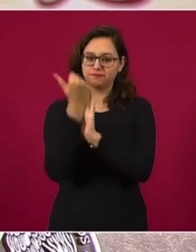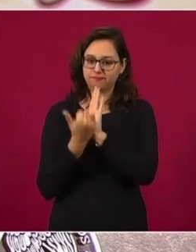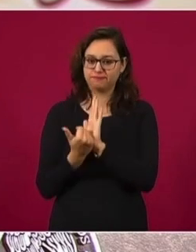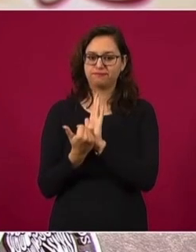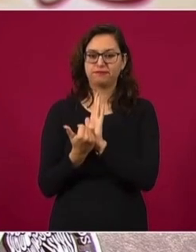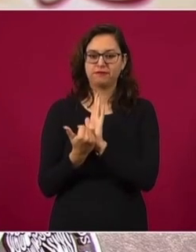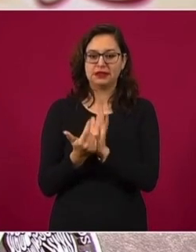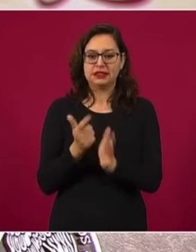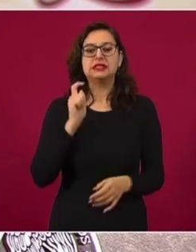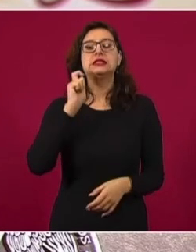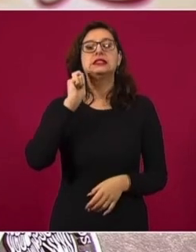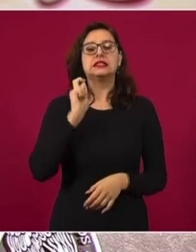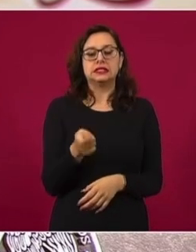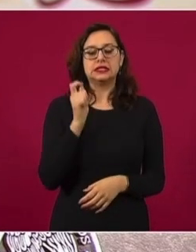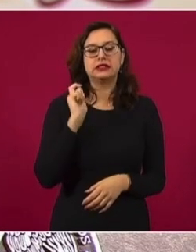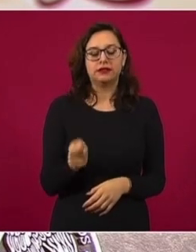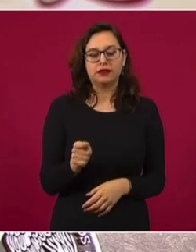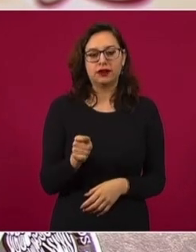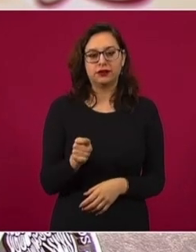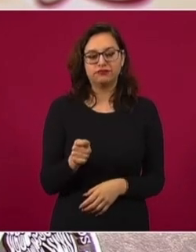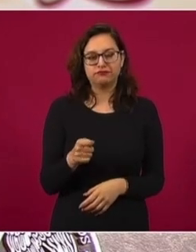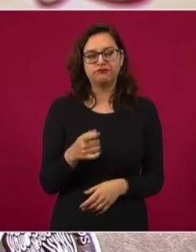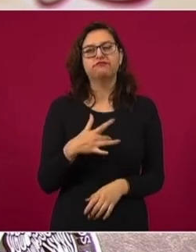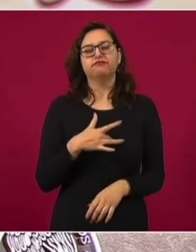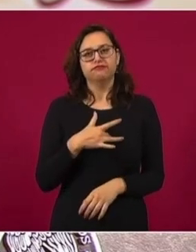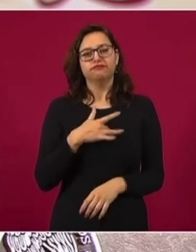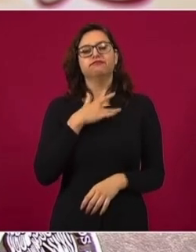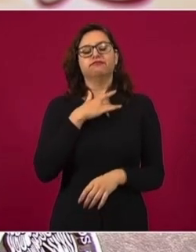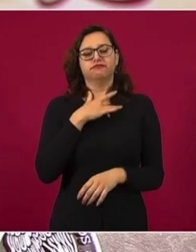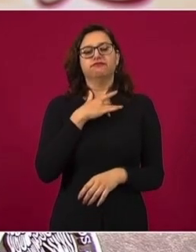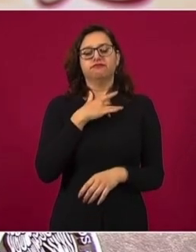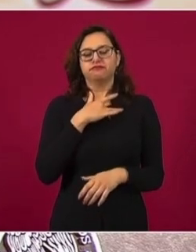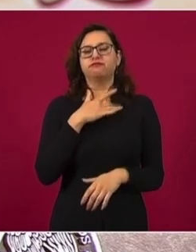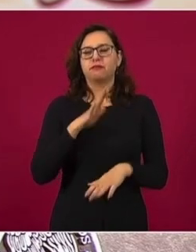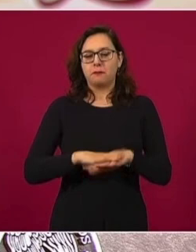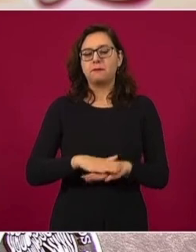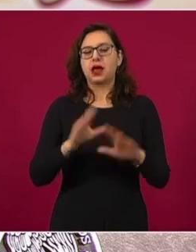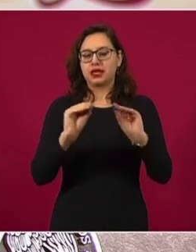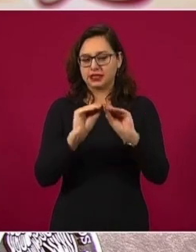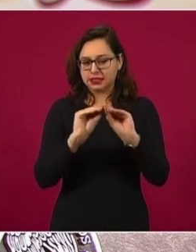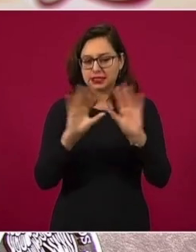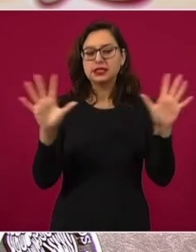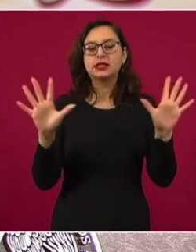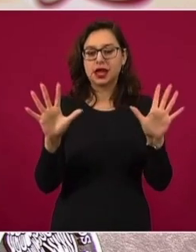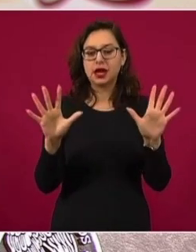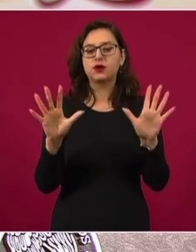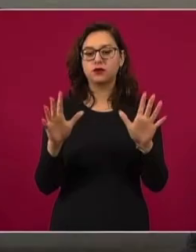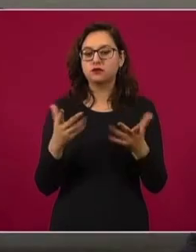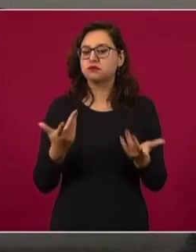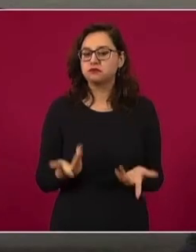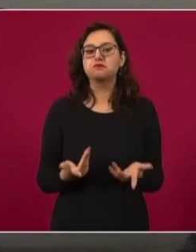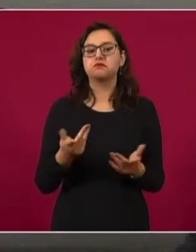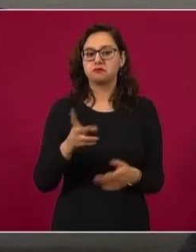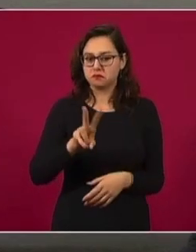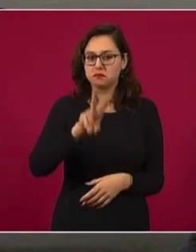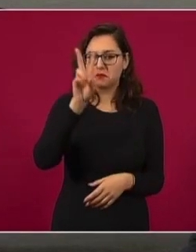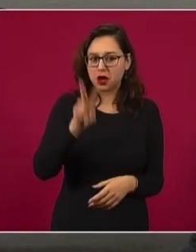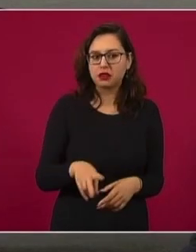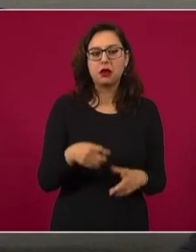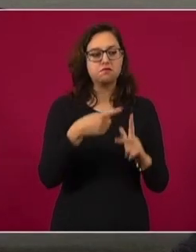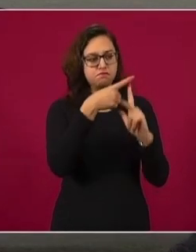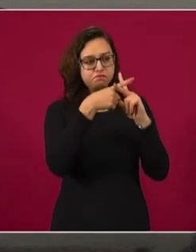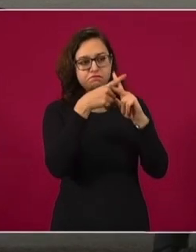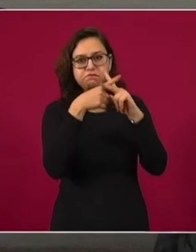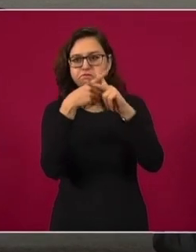permite ver extremadamente claro que hay consistencia en todos los parámetros que se monitorean,